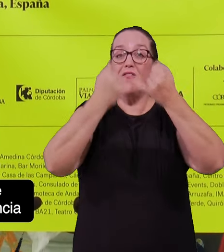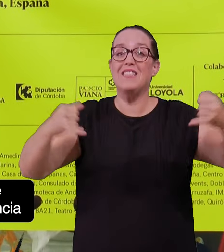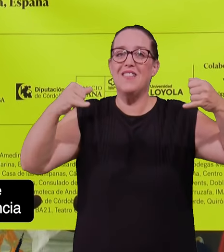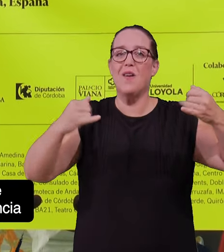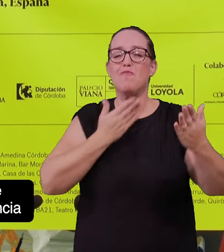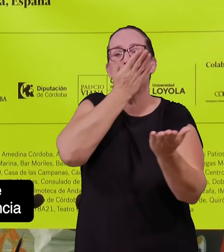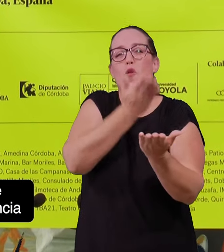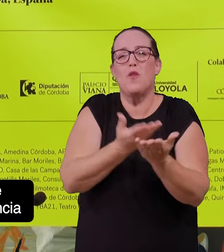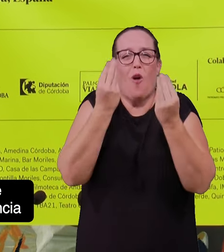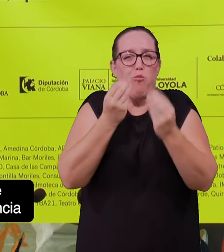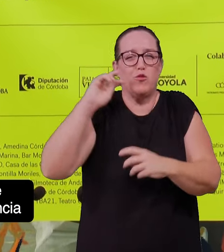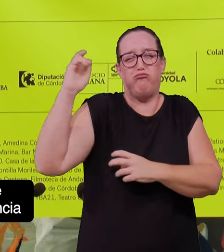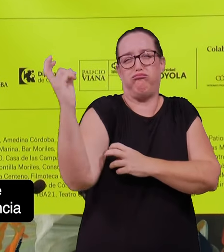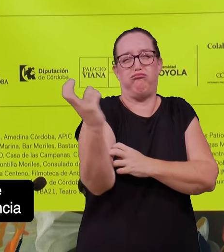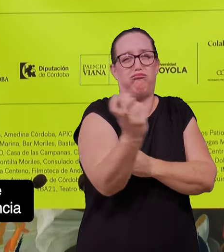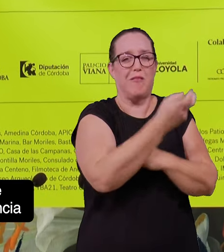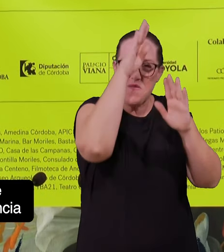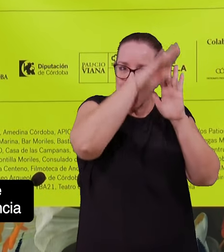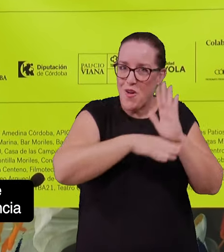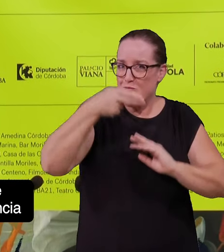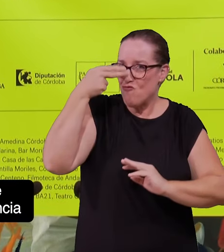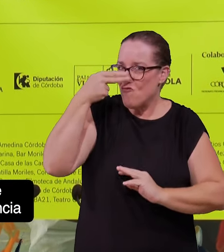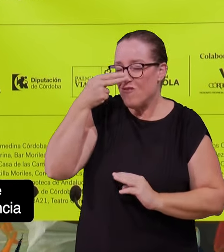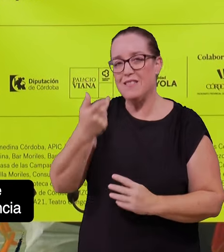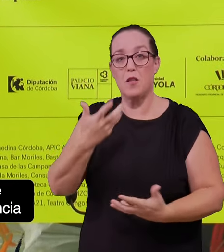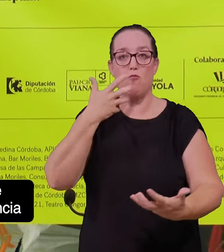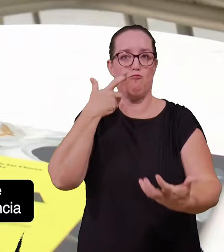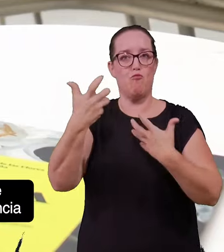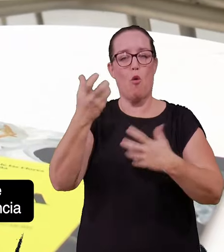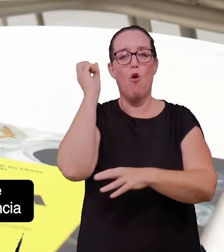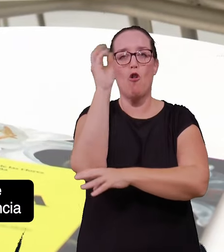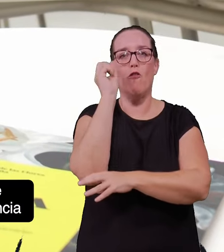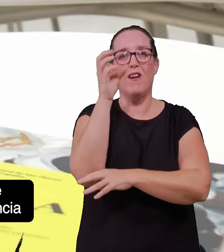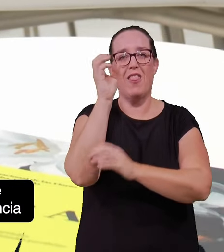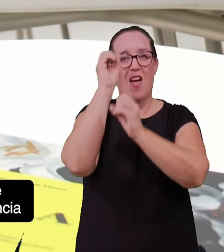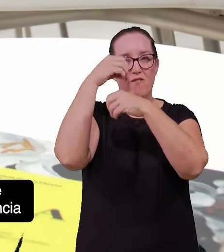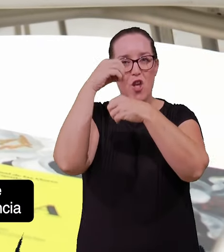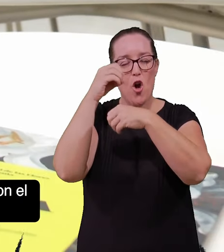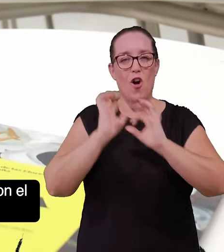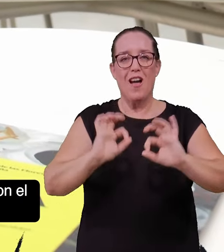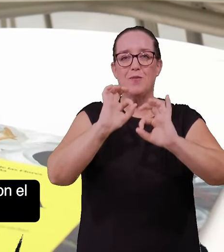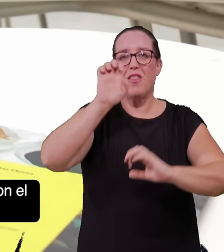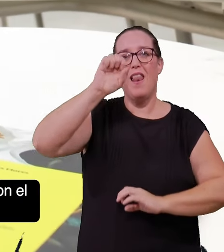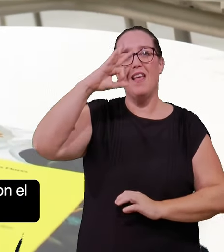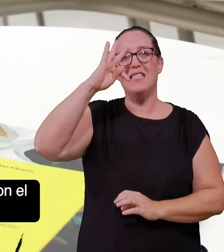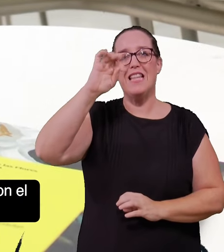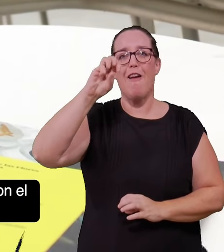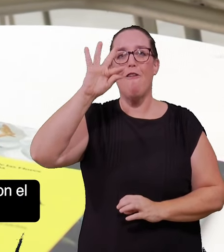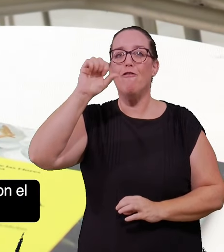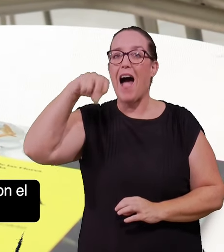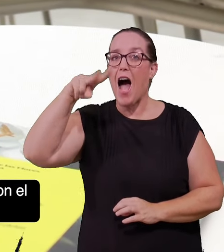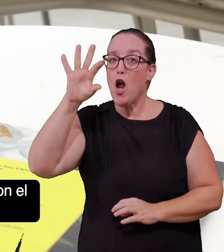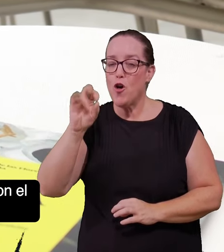El festival plantea para esta edición un centenar de actividades paralelas, entre las que destaca la conferencia del neurobiólogo